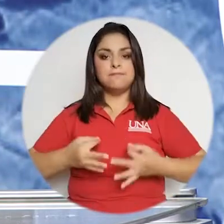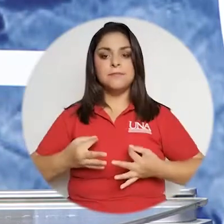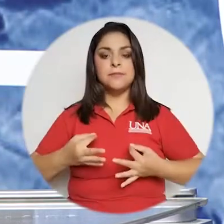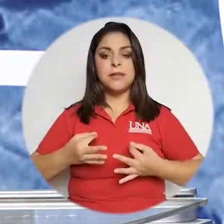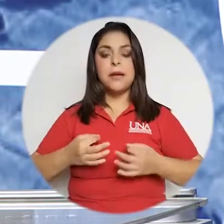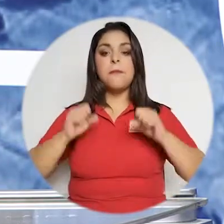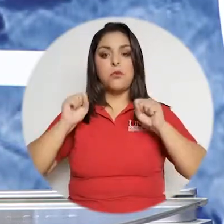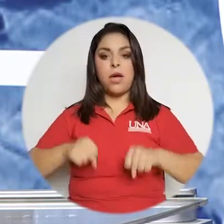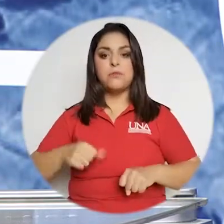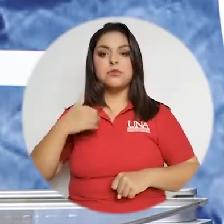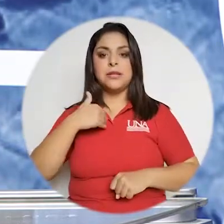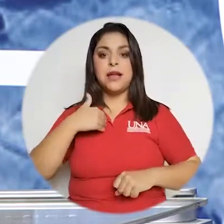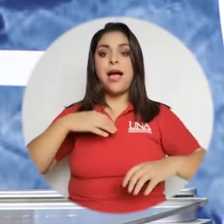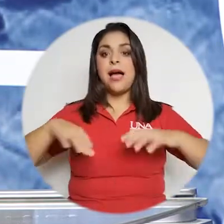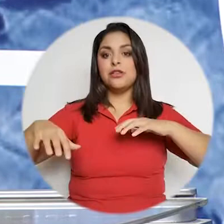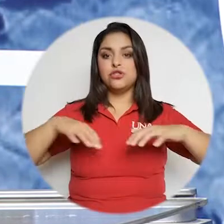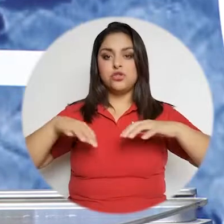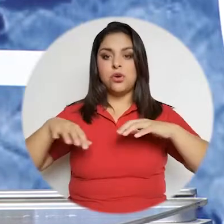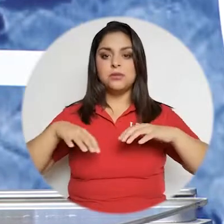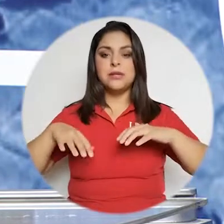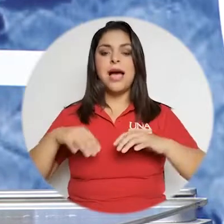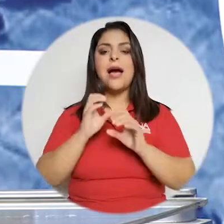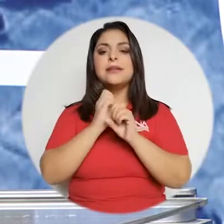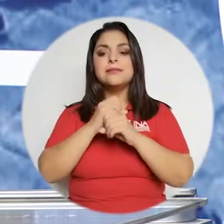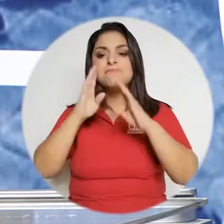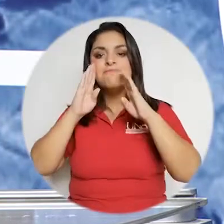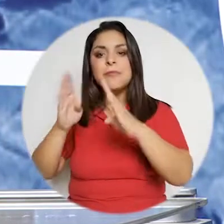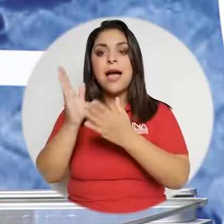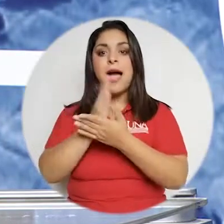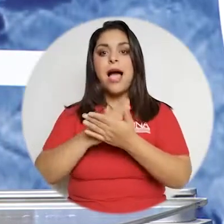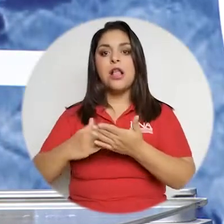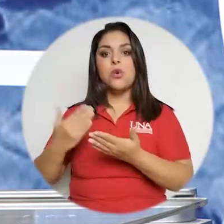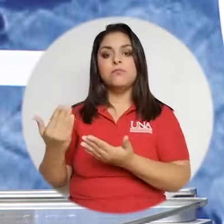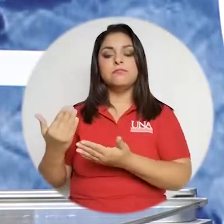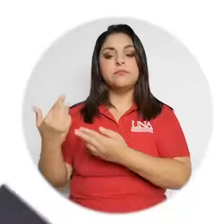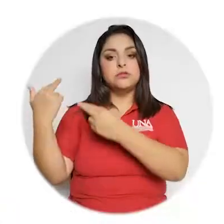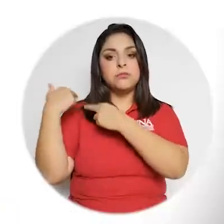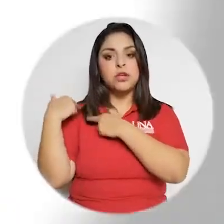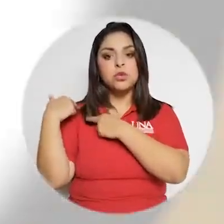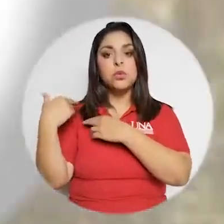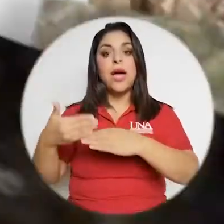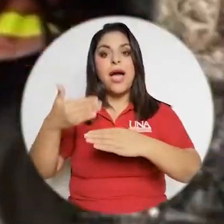lleven a acciones tendientes a hacer algo al respecto lo antes posible.